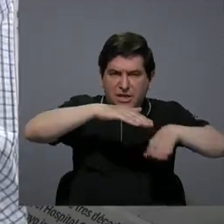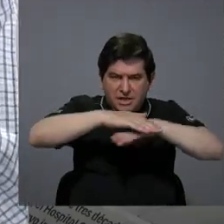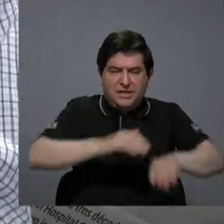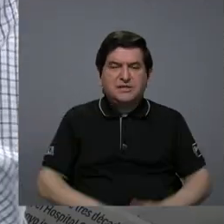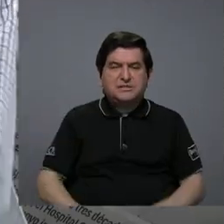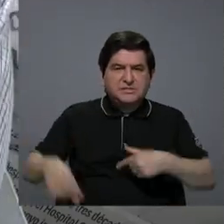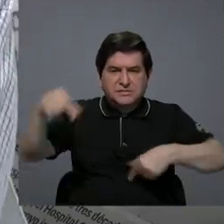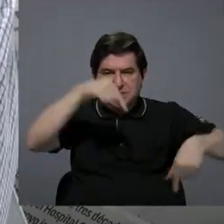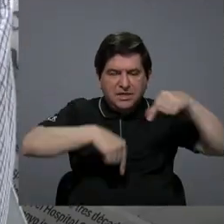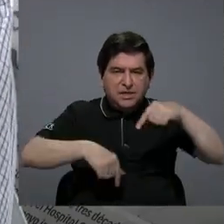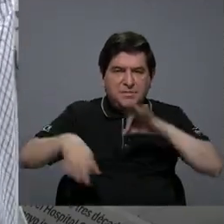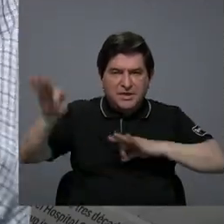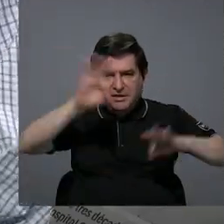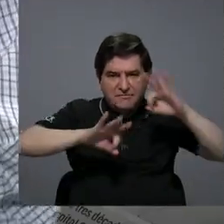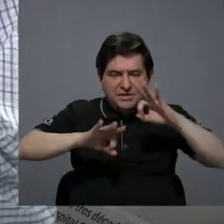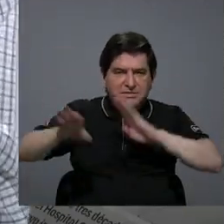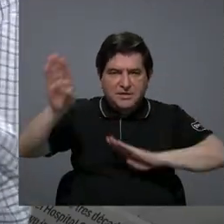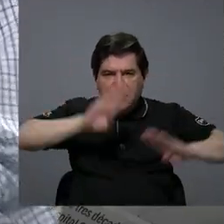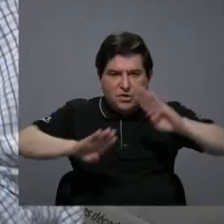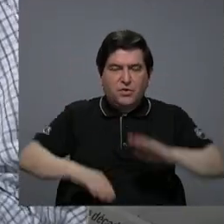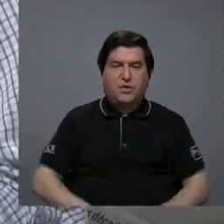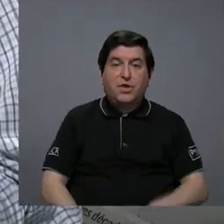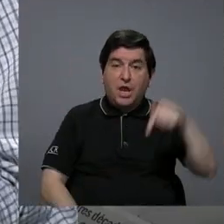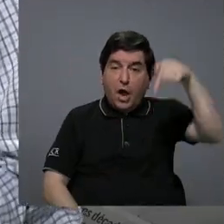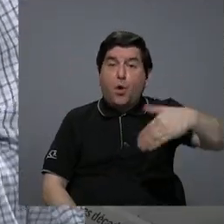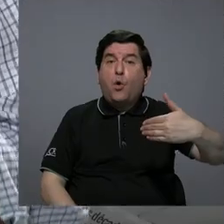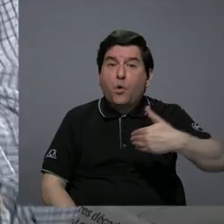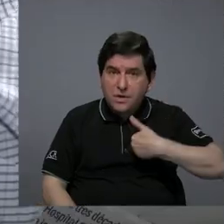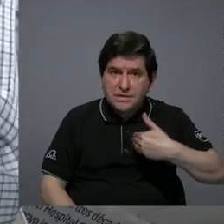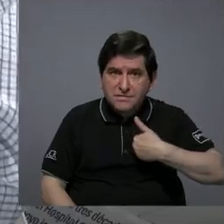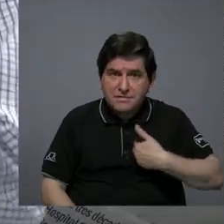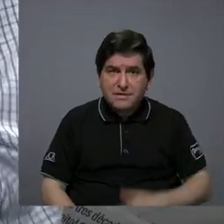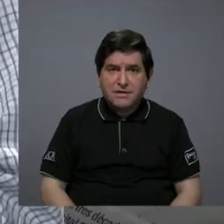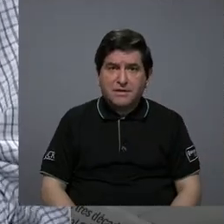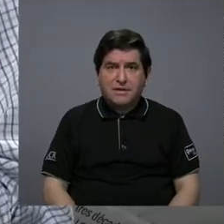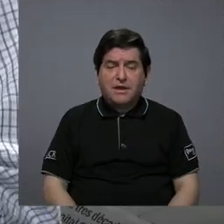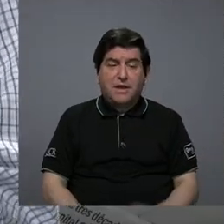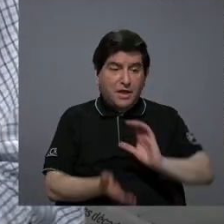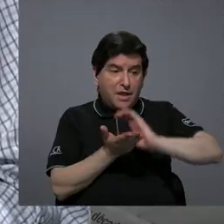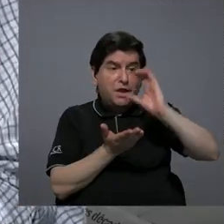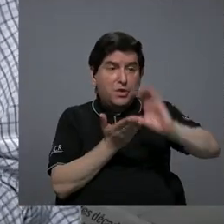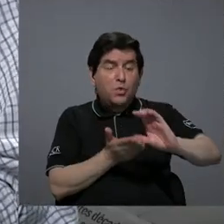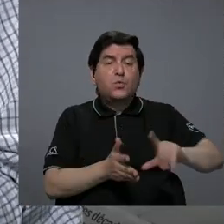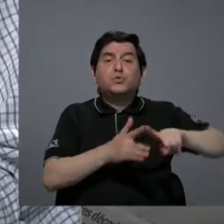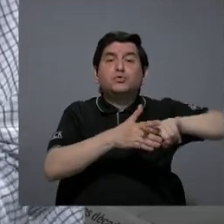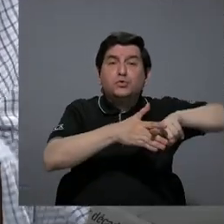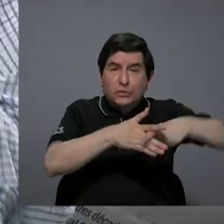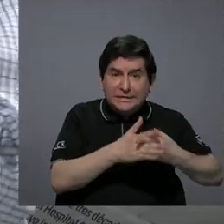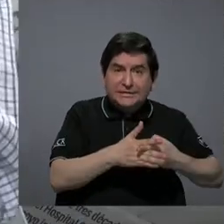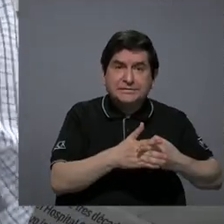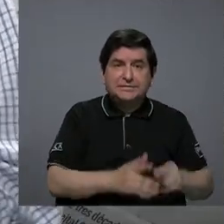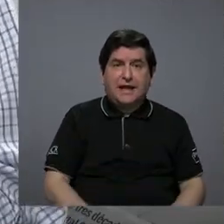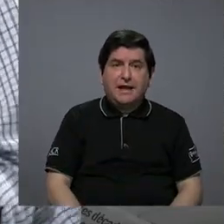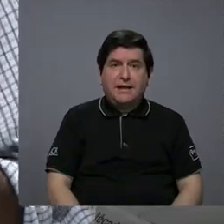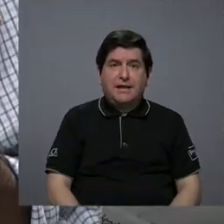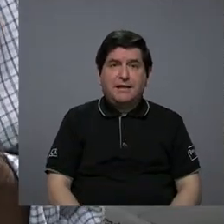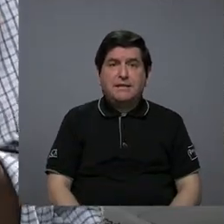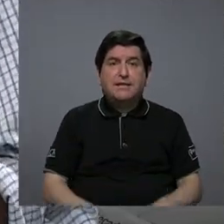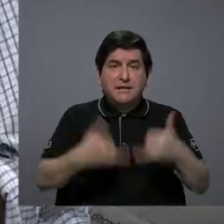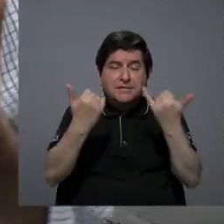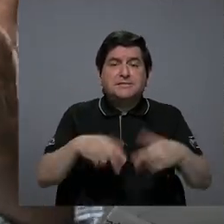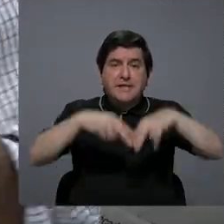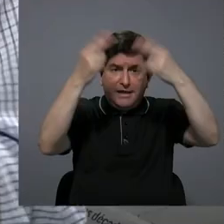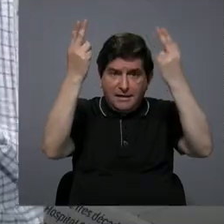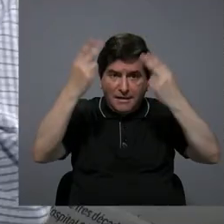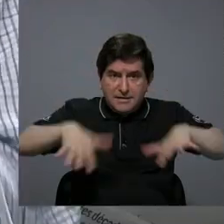como son química física y biología hoy deberíamos tener nuestros cursos iniciales puestos en línea